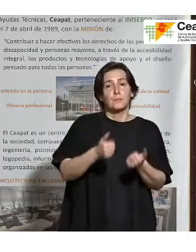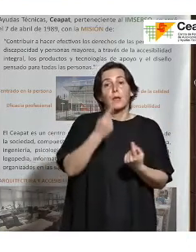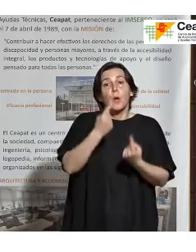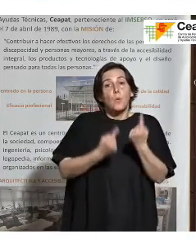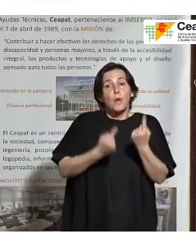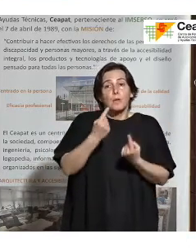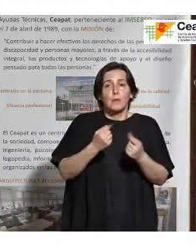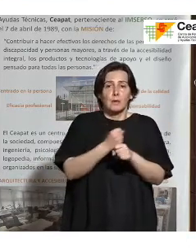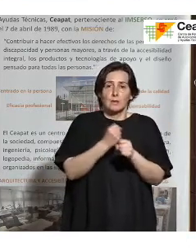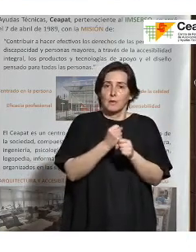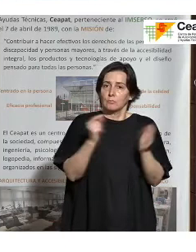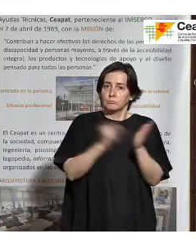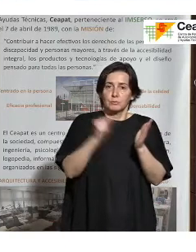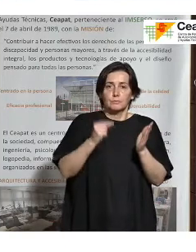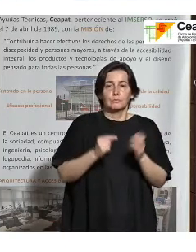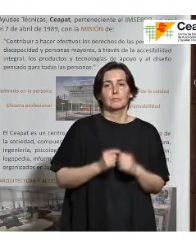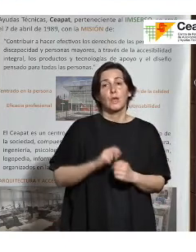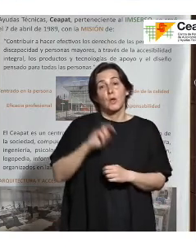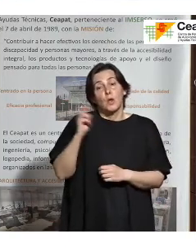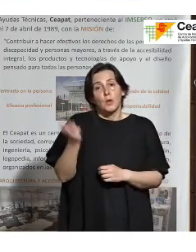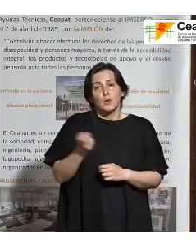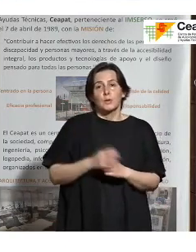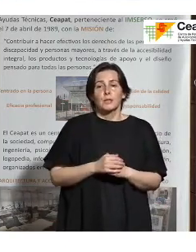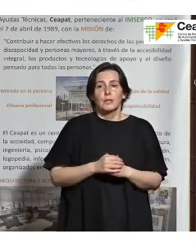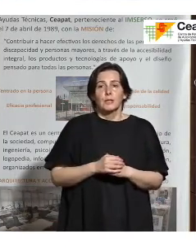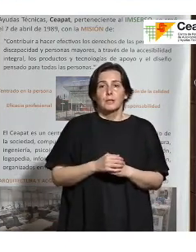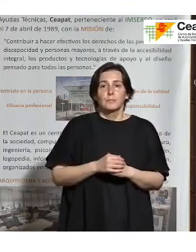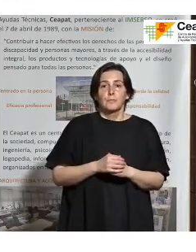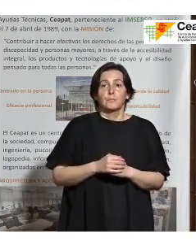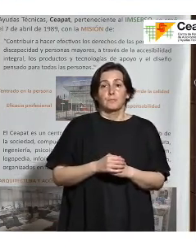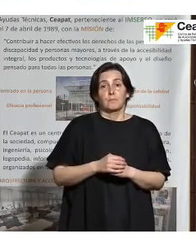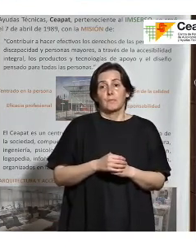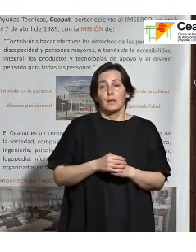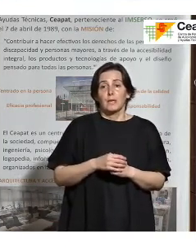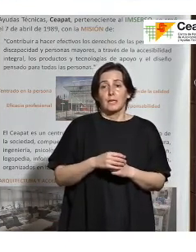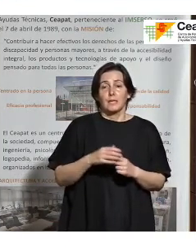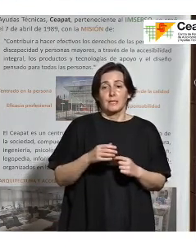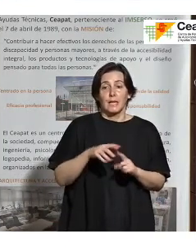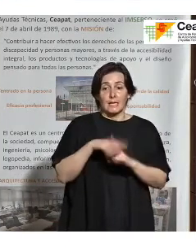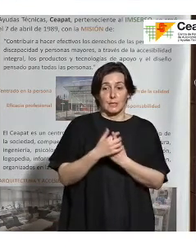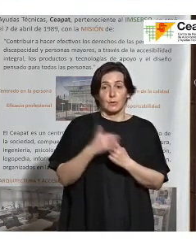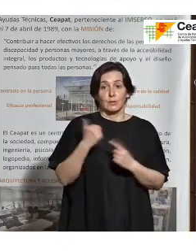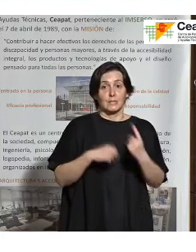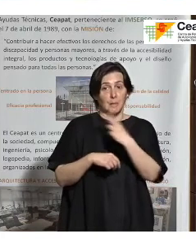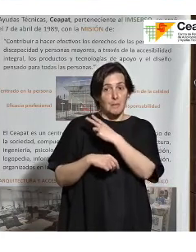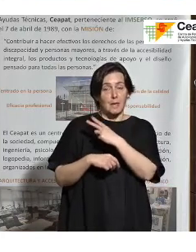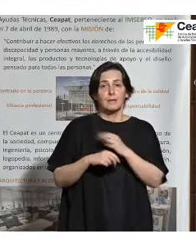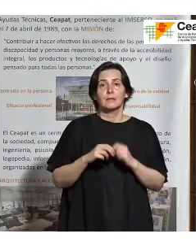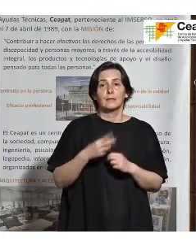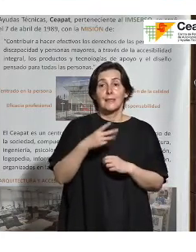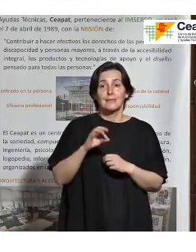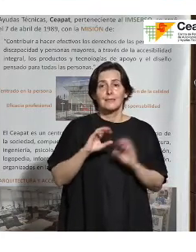es un trabajo rápido y otras veces, como hemos podido ver en este caso, hemos tenido 30 reuniones,